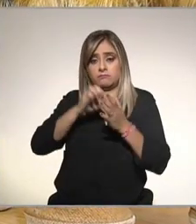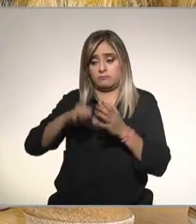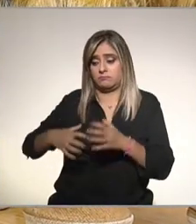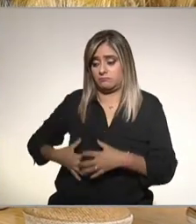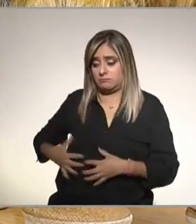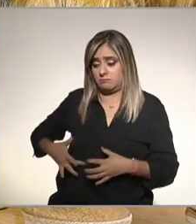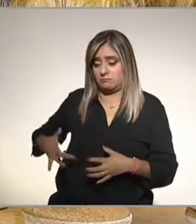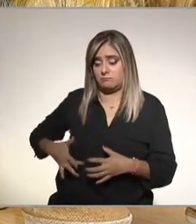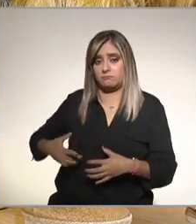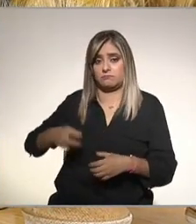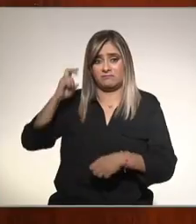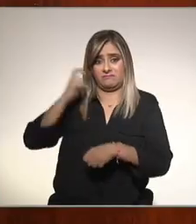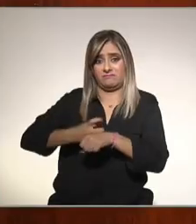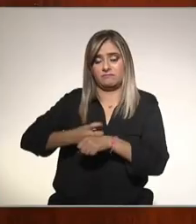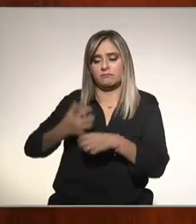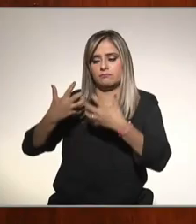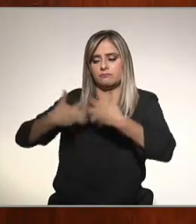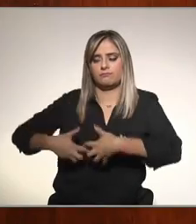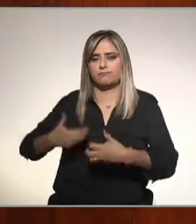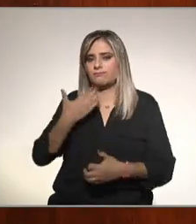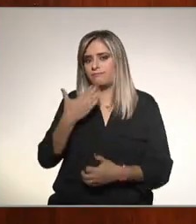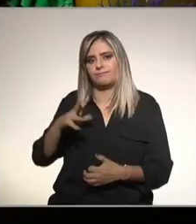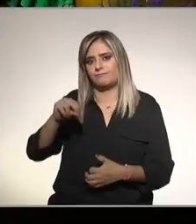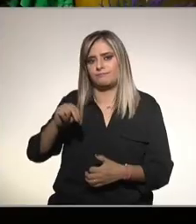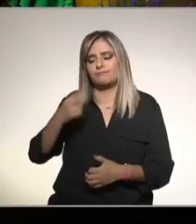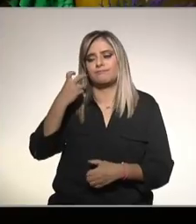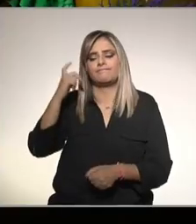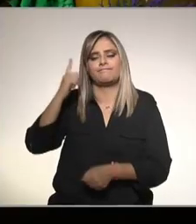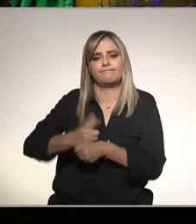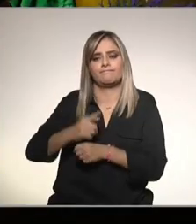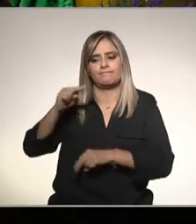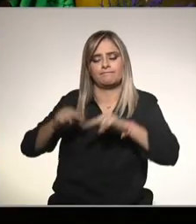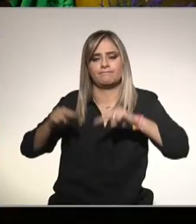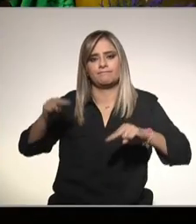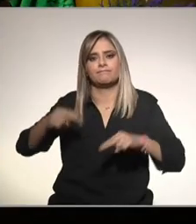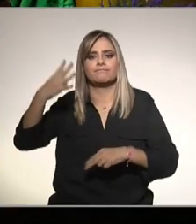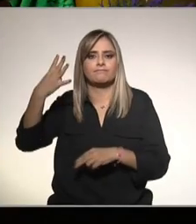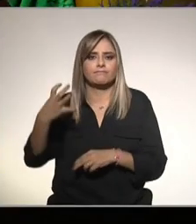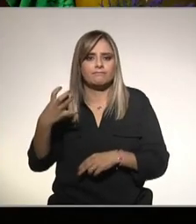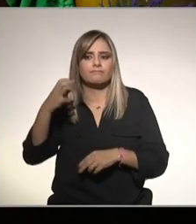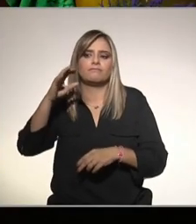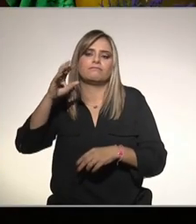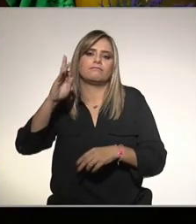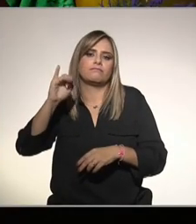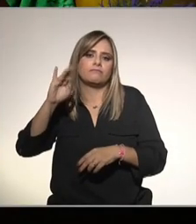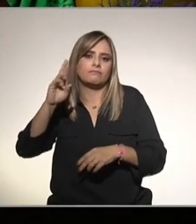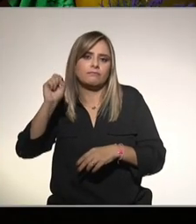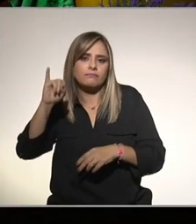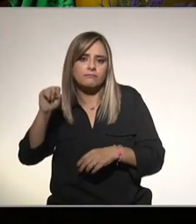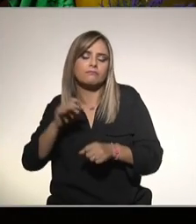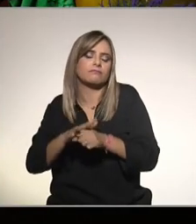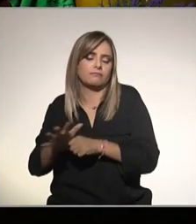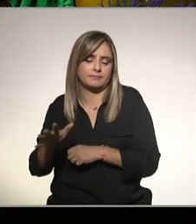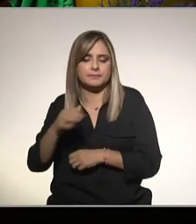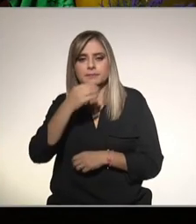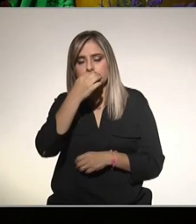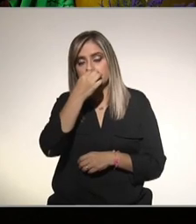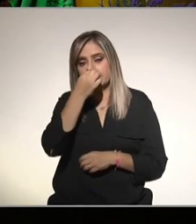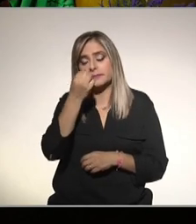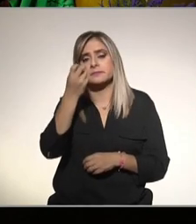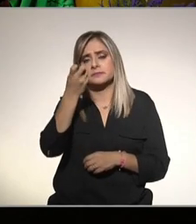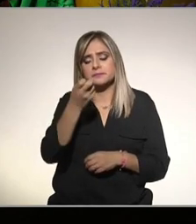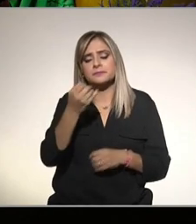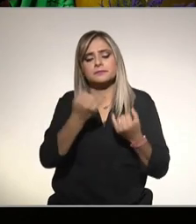hígado pierde funcionamiento ok si doctor es un estudio me parece muy interesante no es